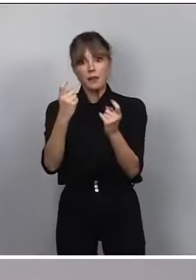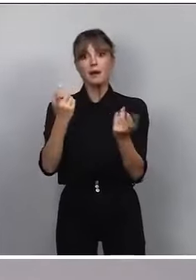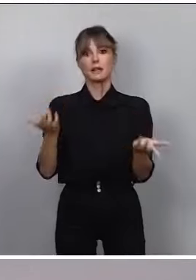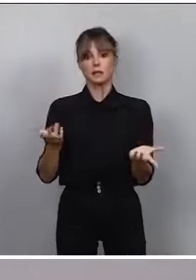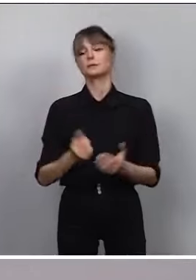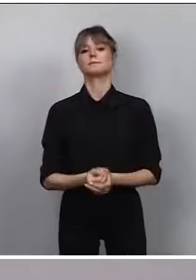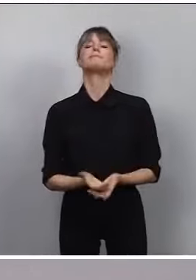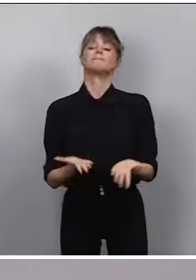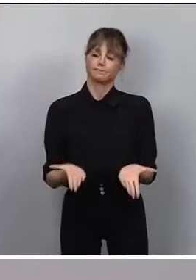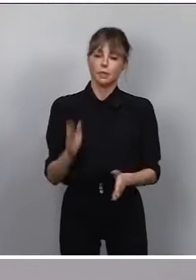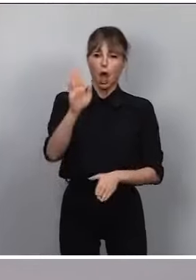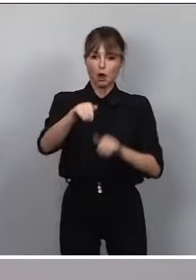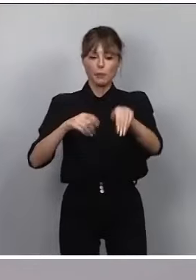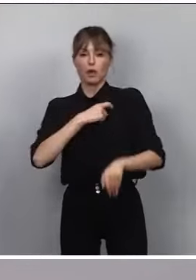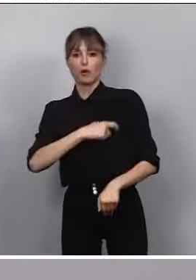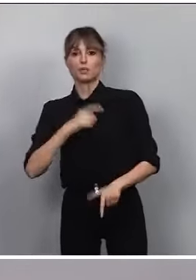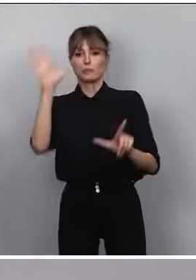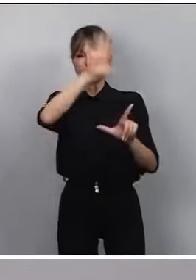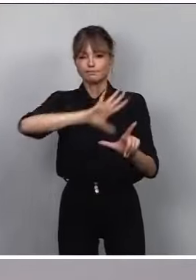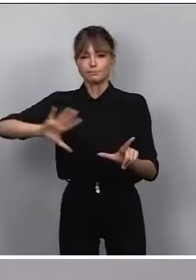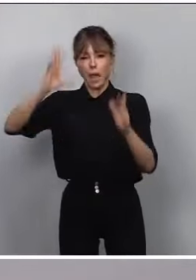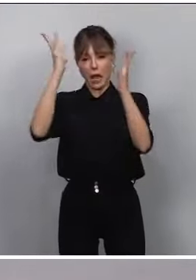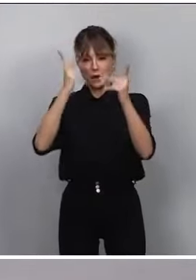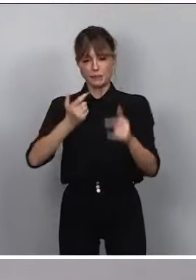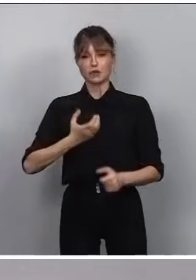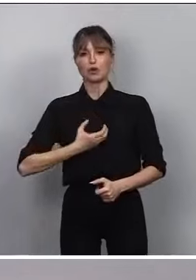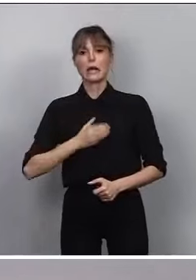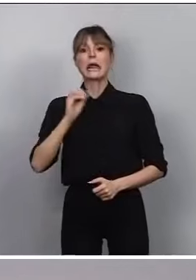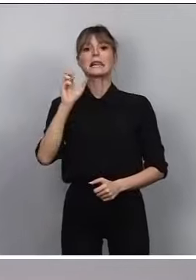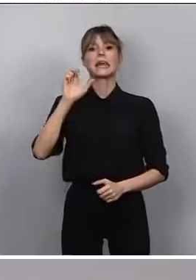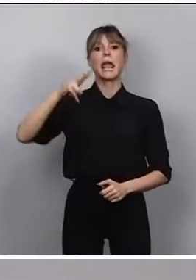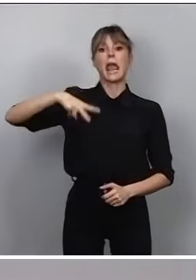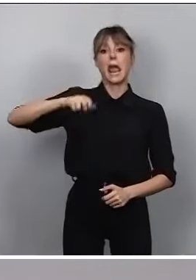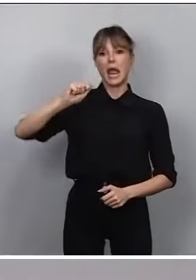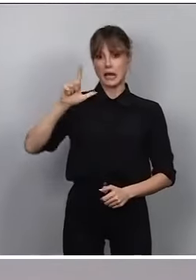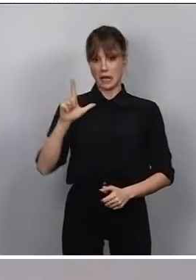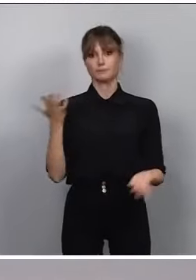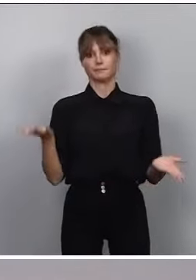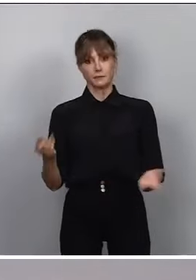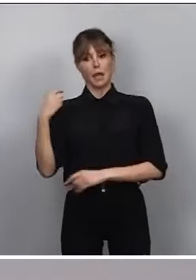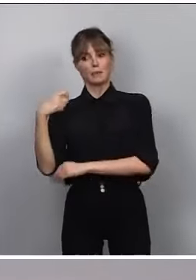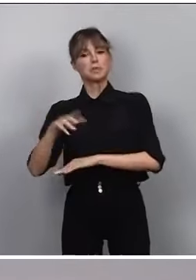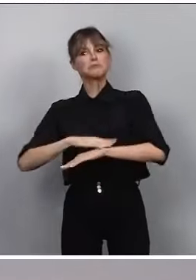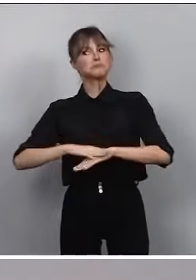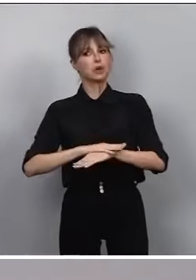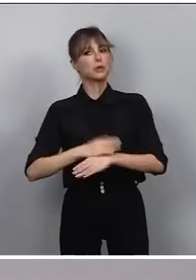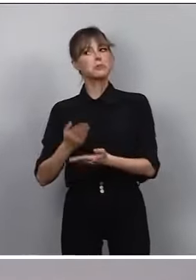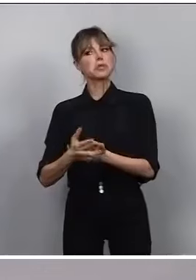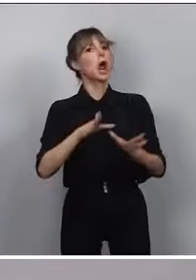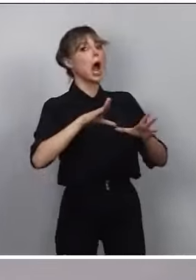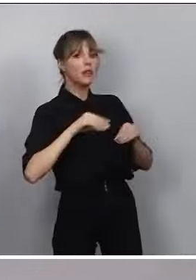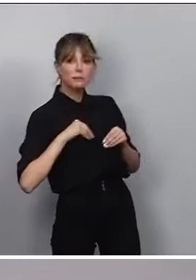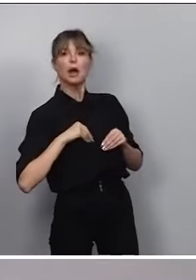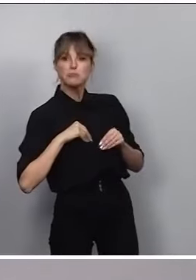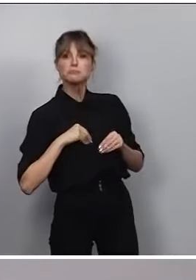es decir, convocatoria de la Comisión Nacional de Administración Local, la CENAL, el presidente del Gobierno ha aceptado esta petición